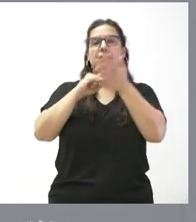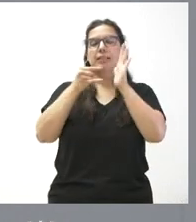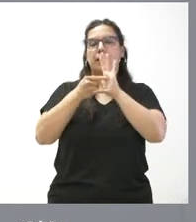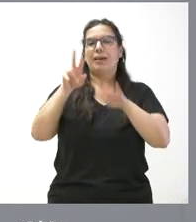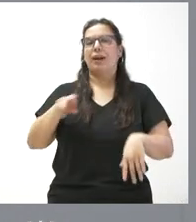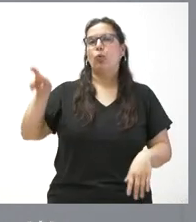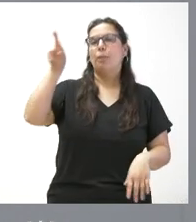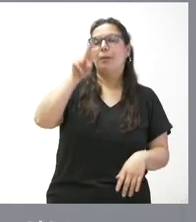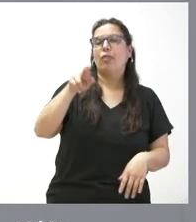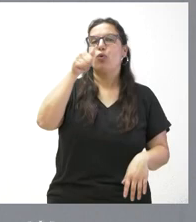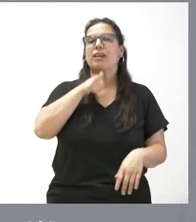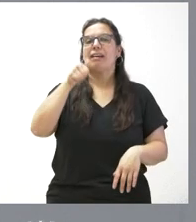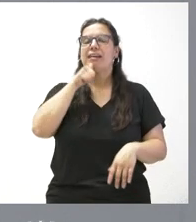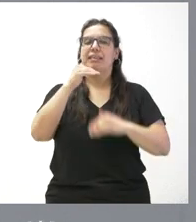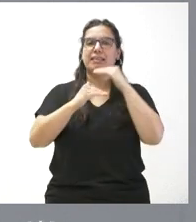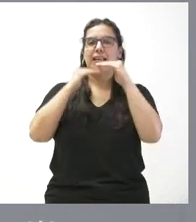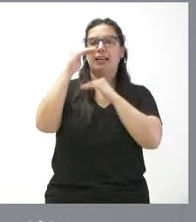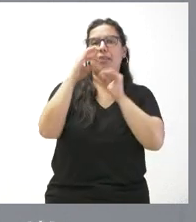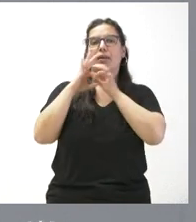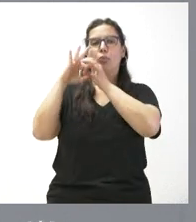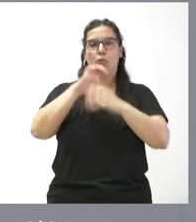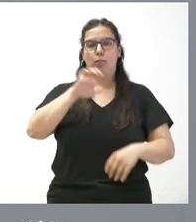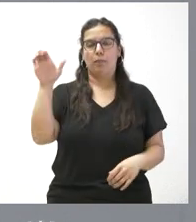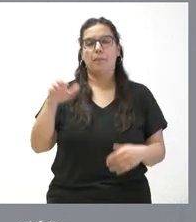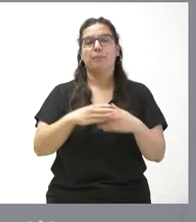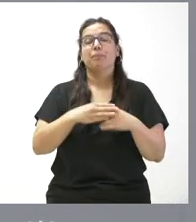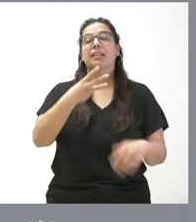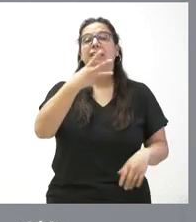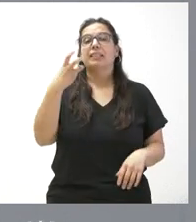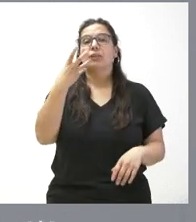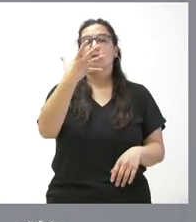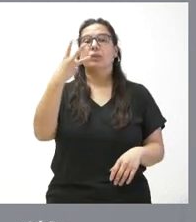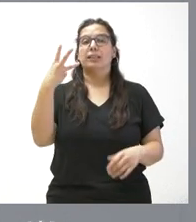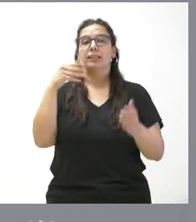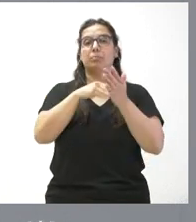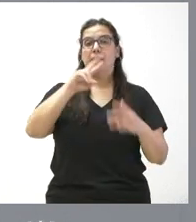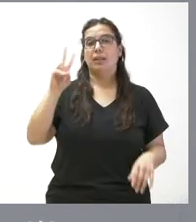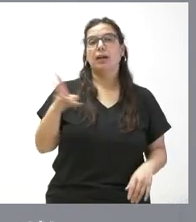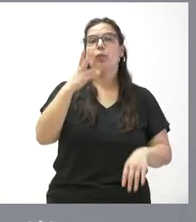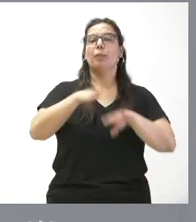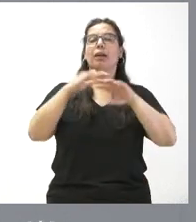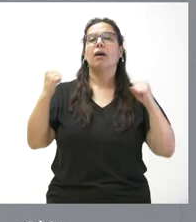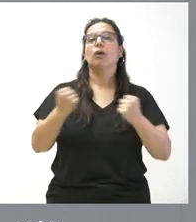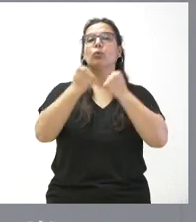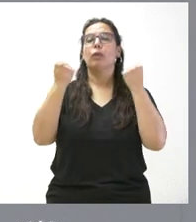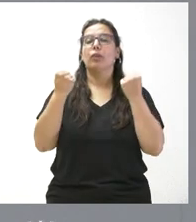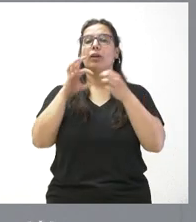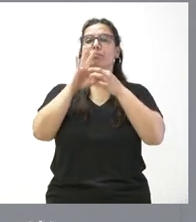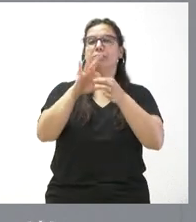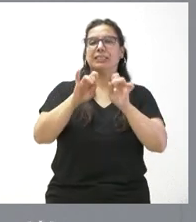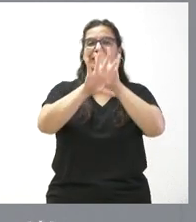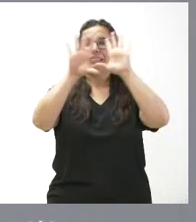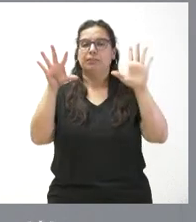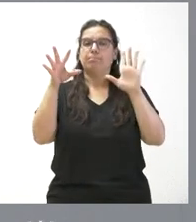recuperación y resiliencia de la Unión Europea. 353.000 euros para actuaciones de definición y